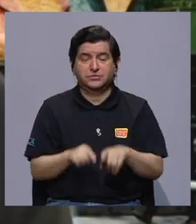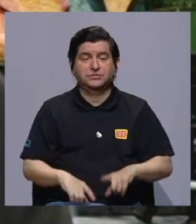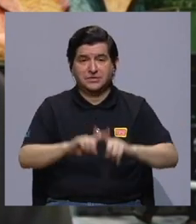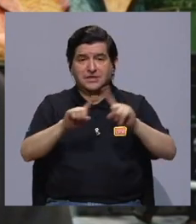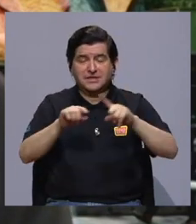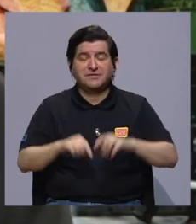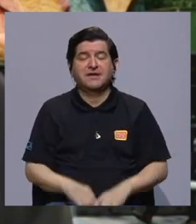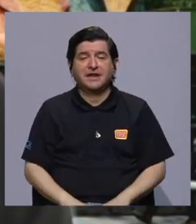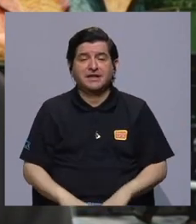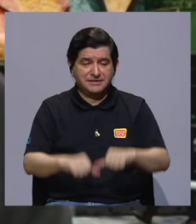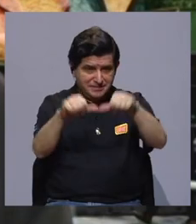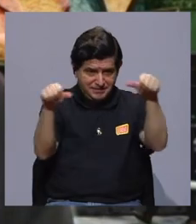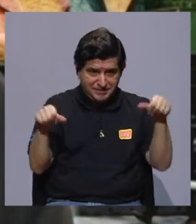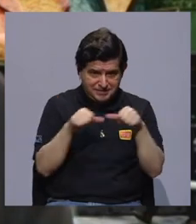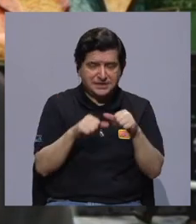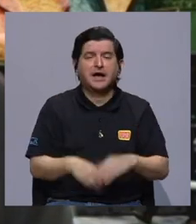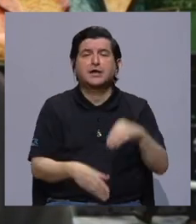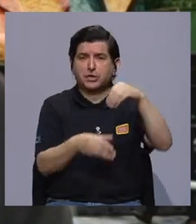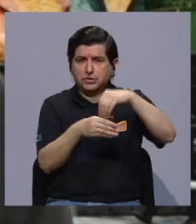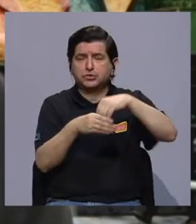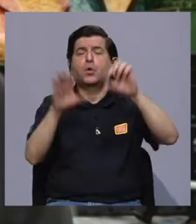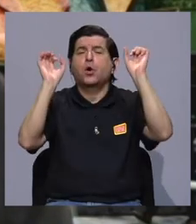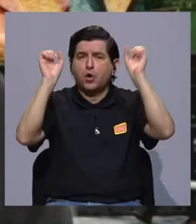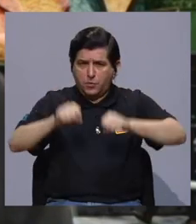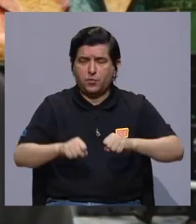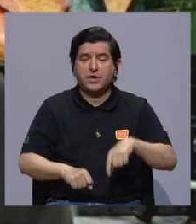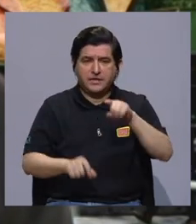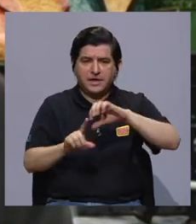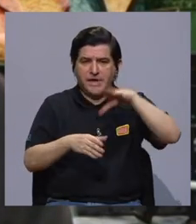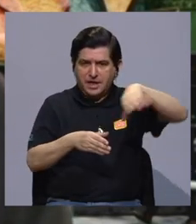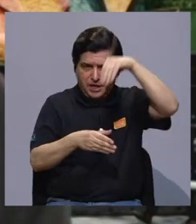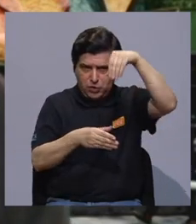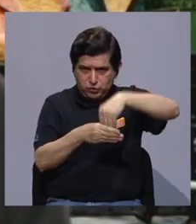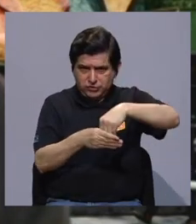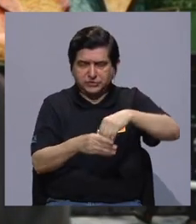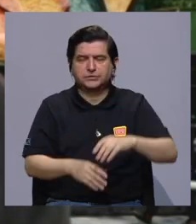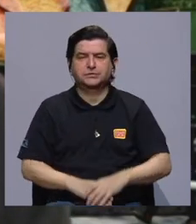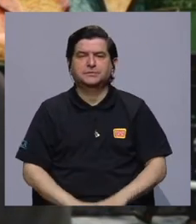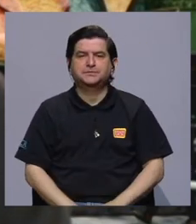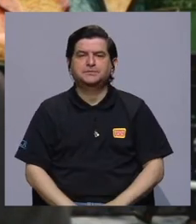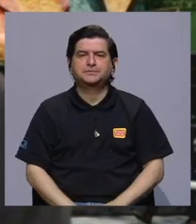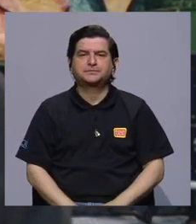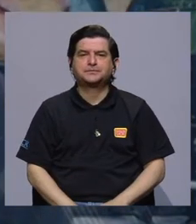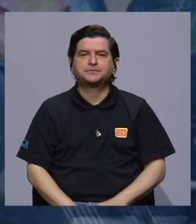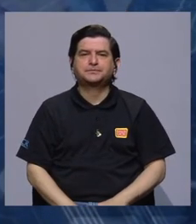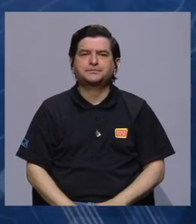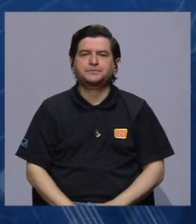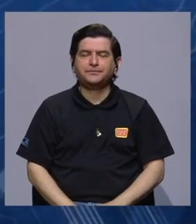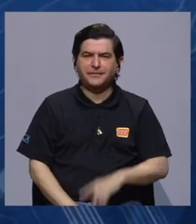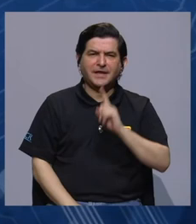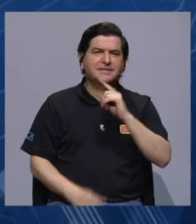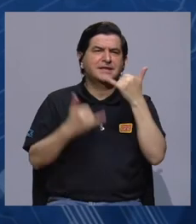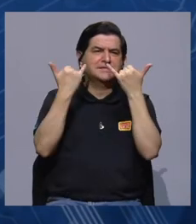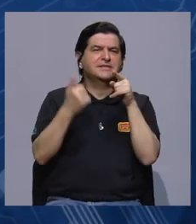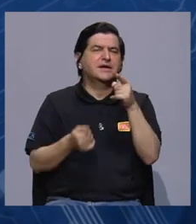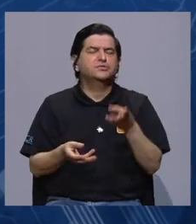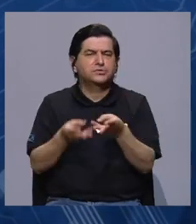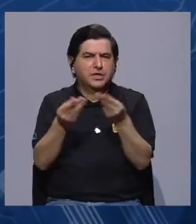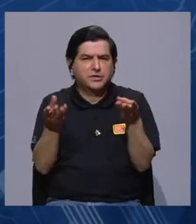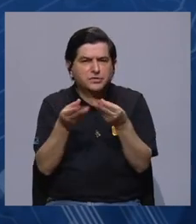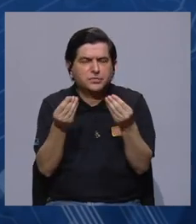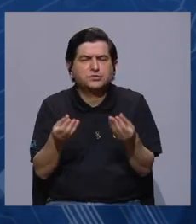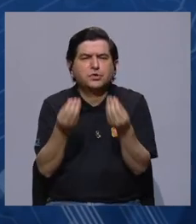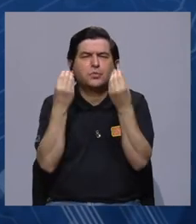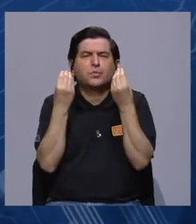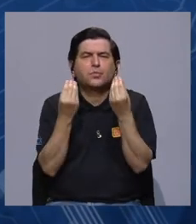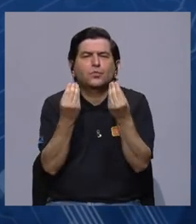esas disciplinas tienen mucho que aportar en estos contextos definitivamente. Desde luego. Hemos dicho que ustedes